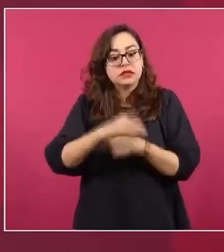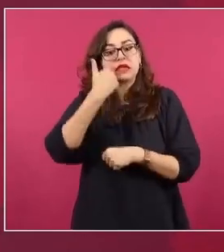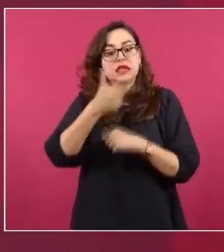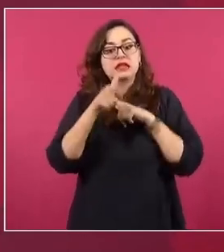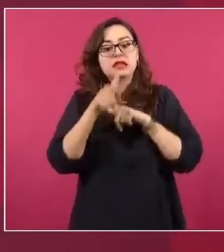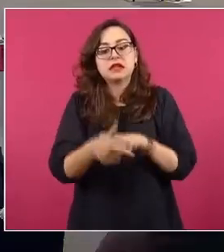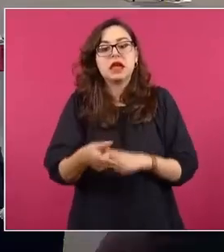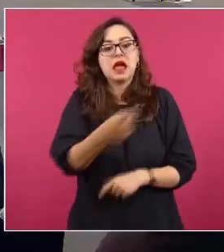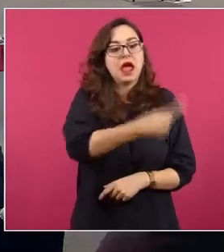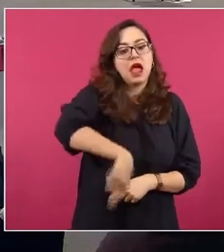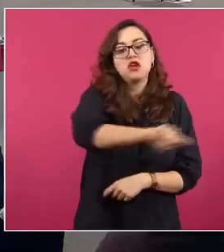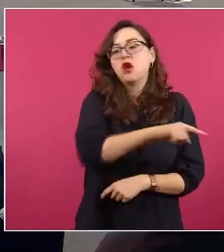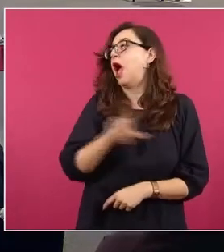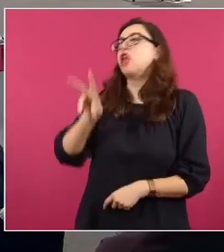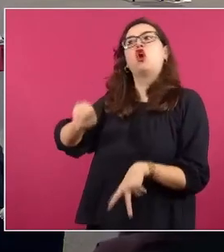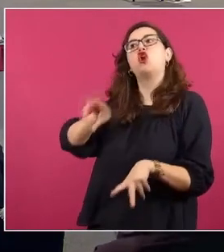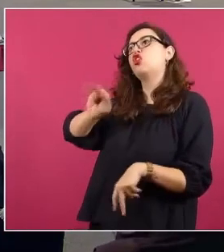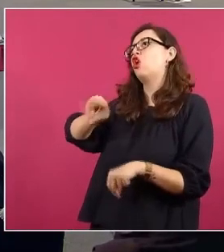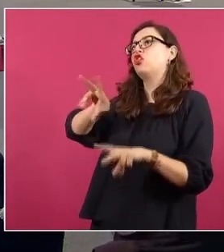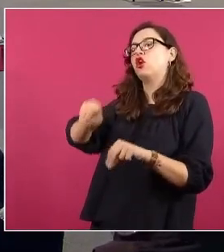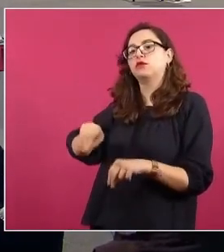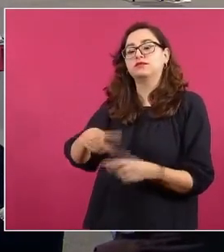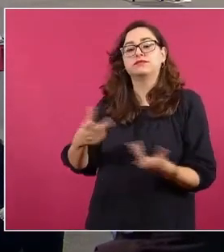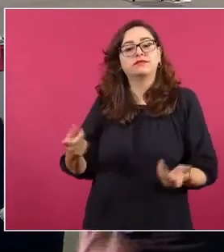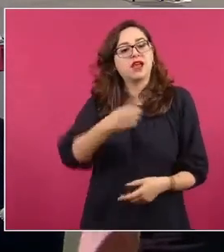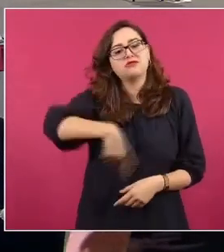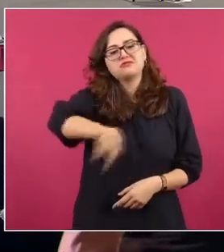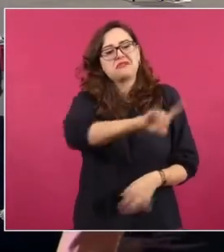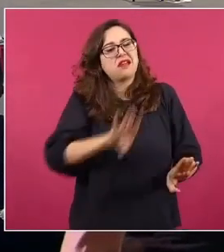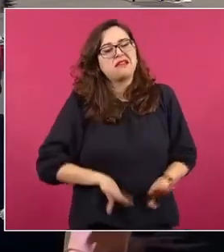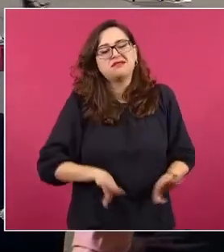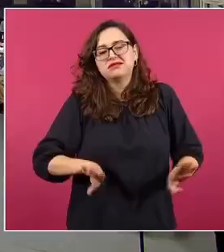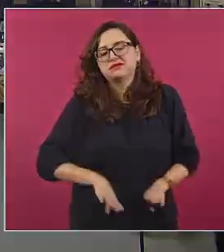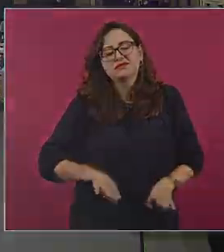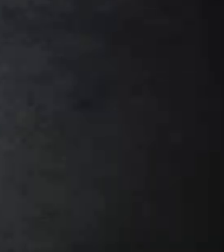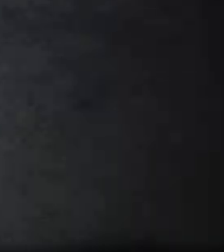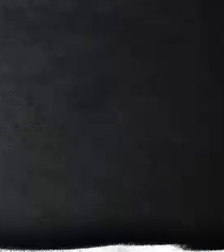contraria. Es cuanto, señor presidente. Gracias.